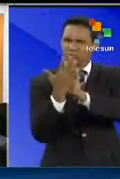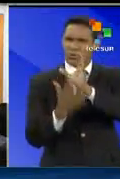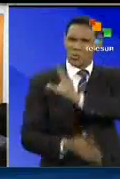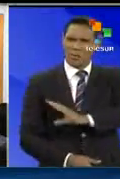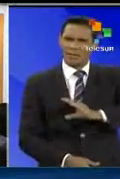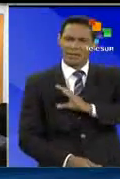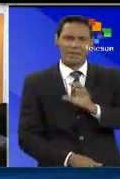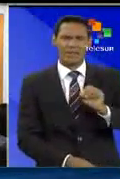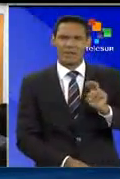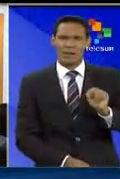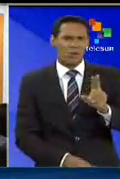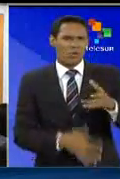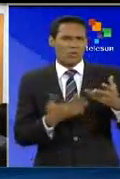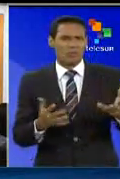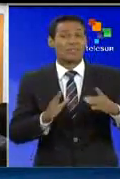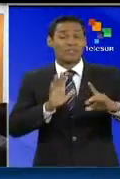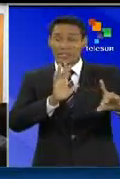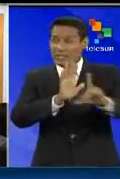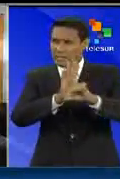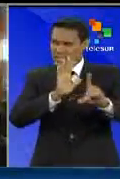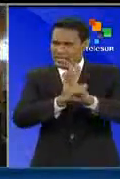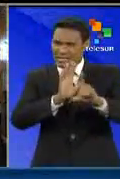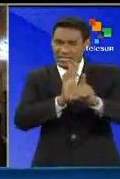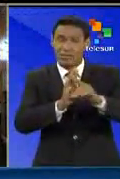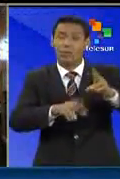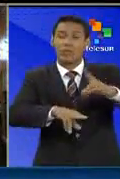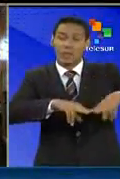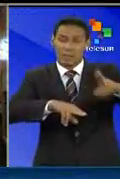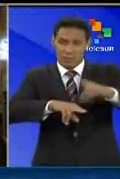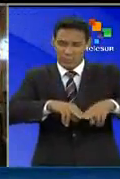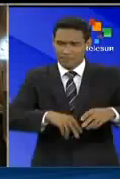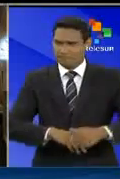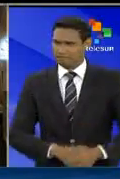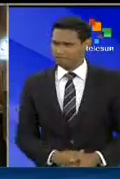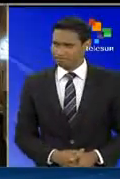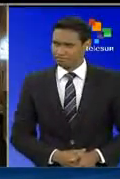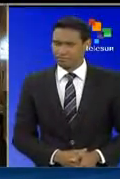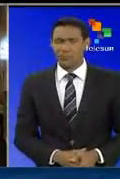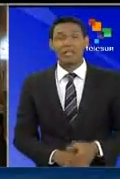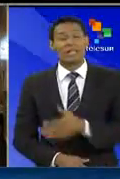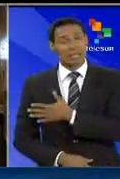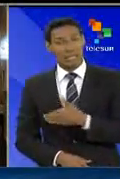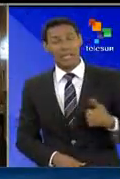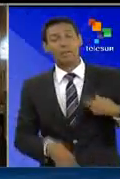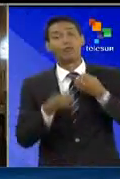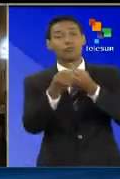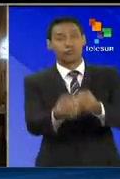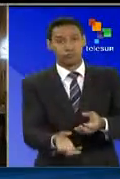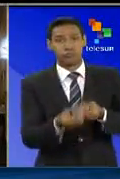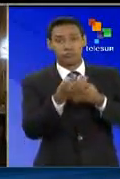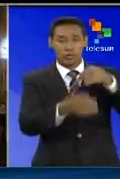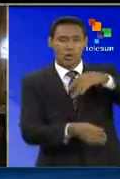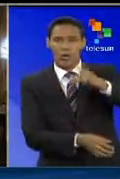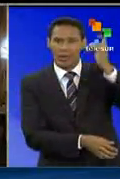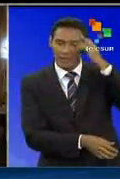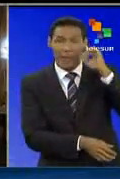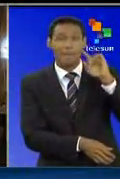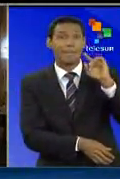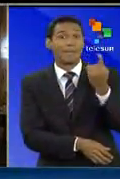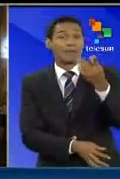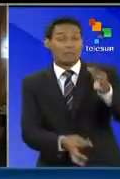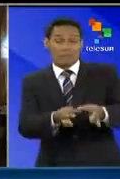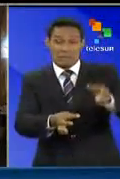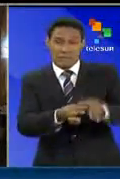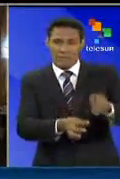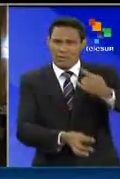Naciones Unidas referidas a los derechos del niño. Queremos comentar que, bueno, el día de hoy, el primero de septiembre,